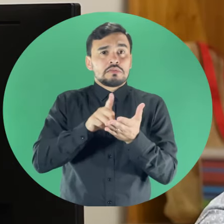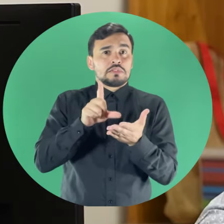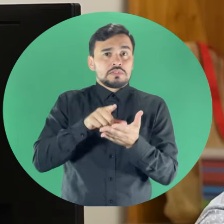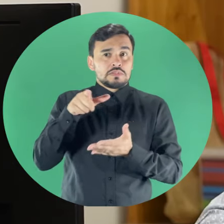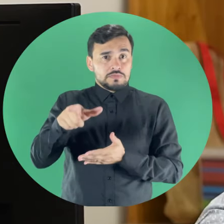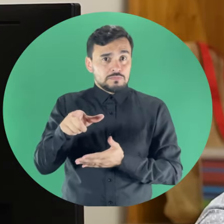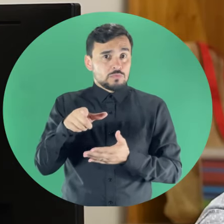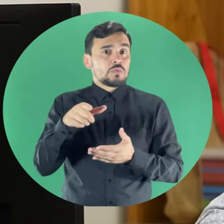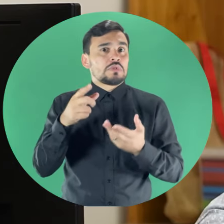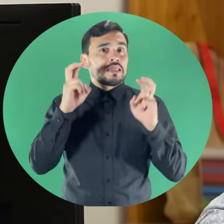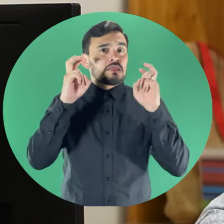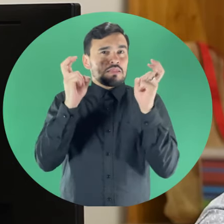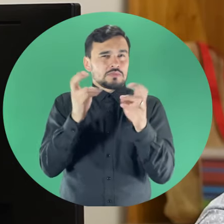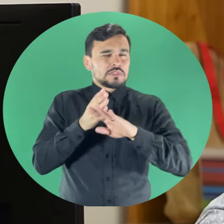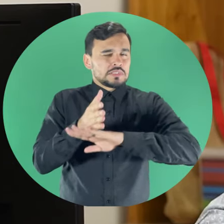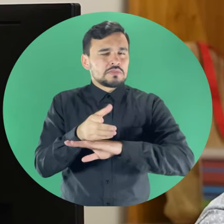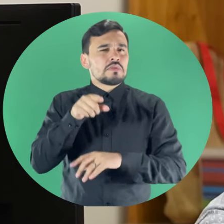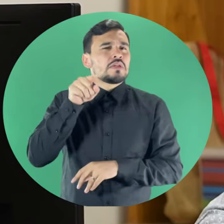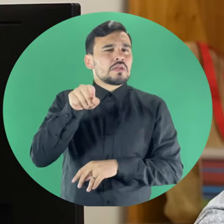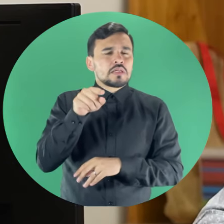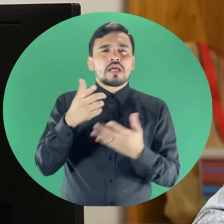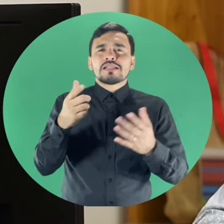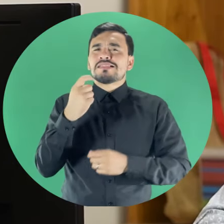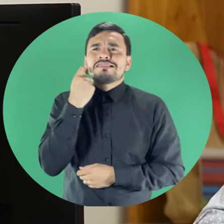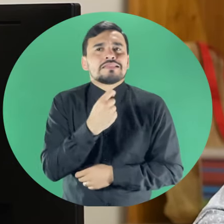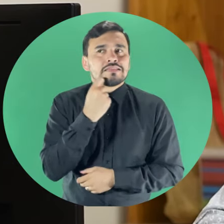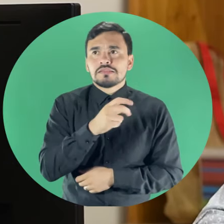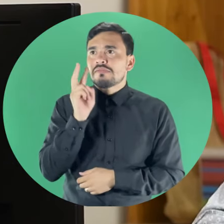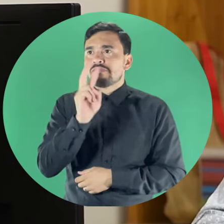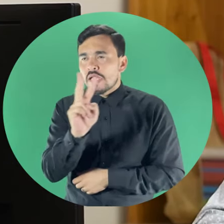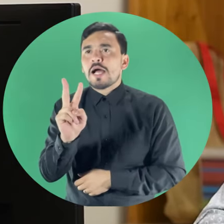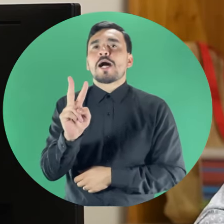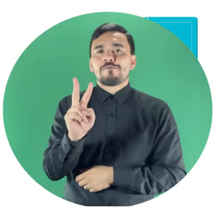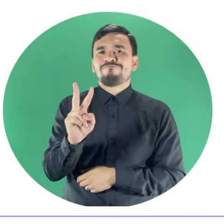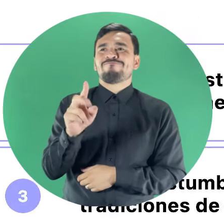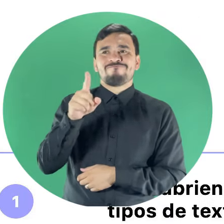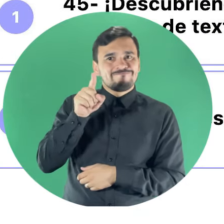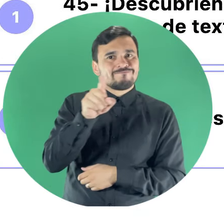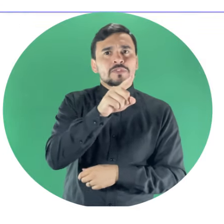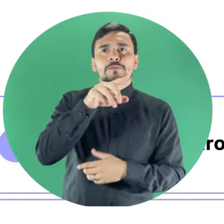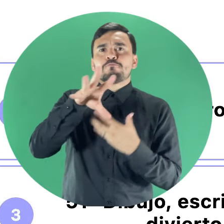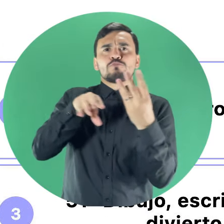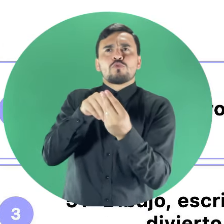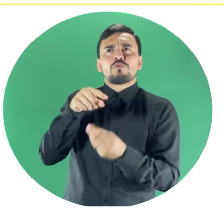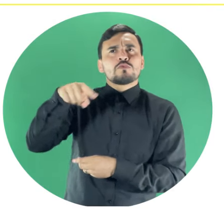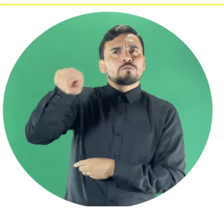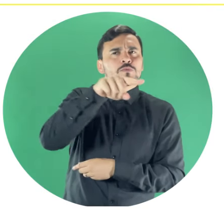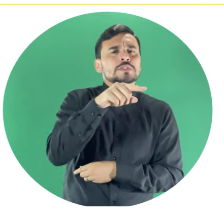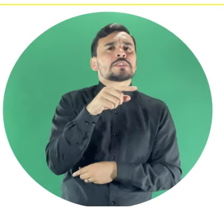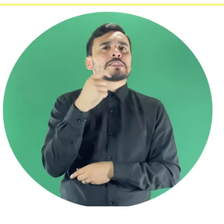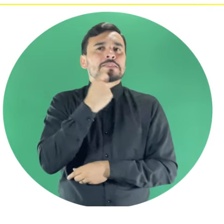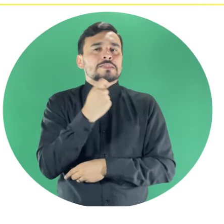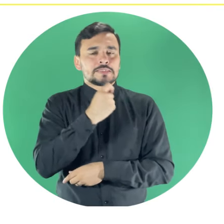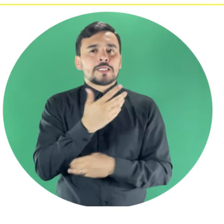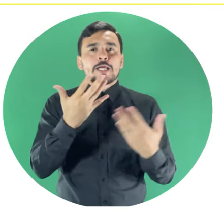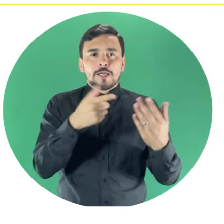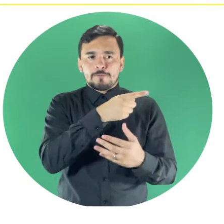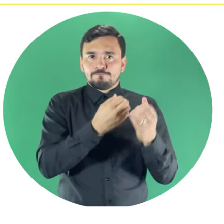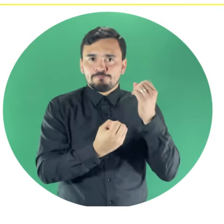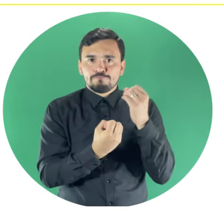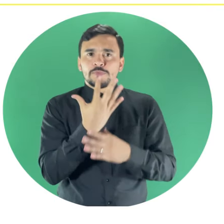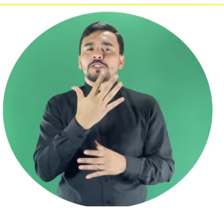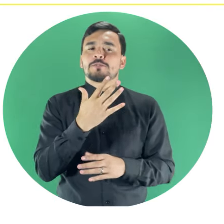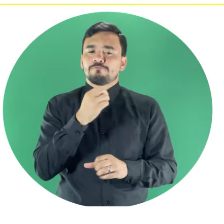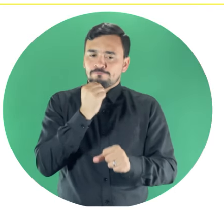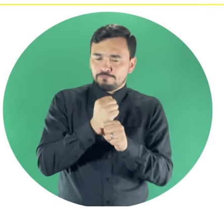digital accesible vienen en base a necesidades que detectamos en poblaciones específicas. De ahí es que viene la